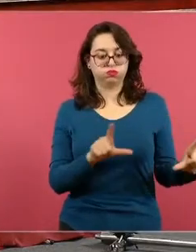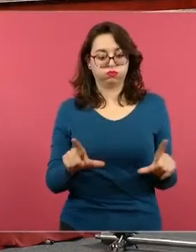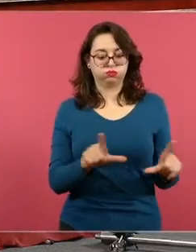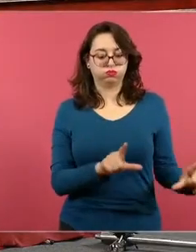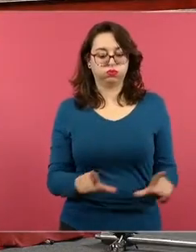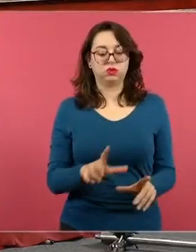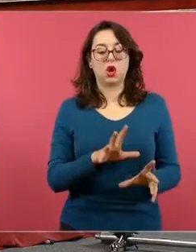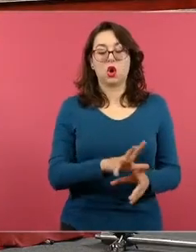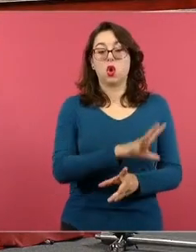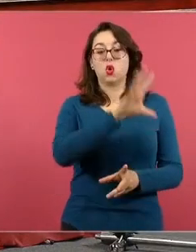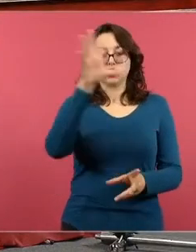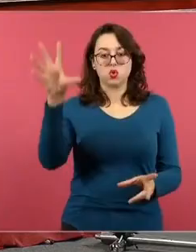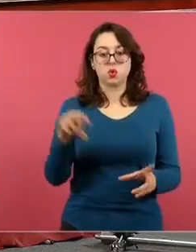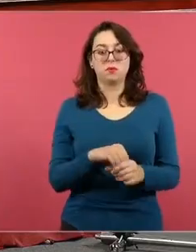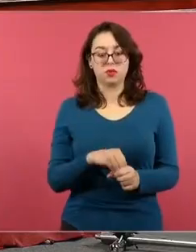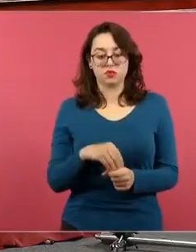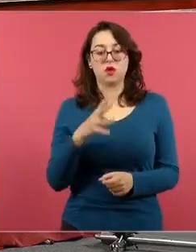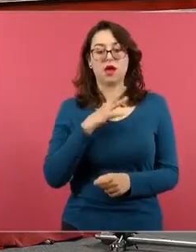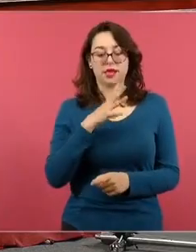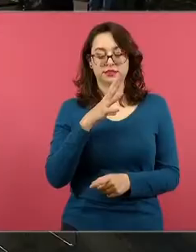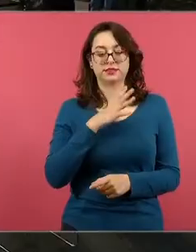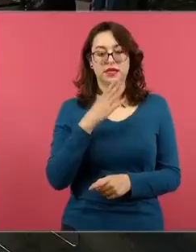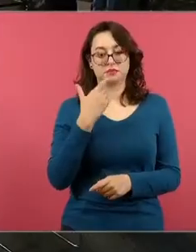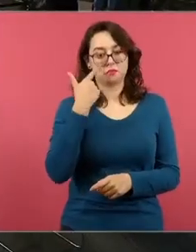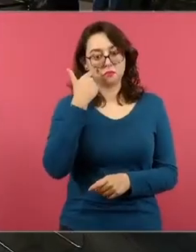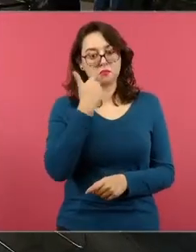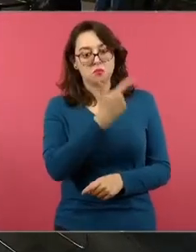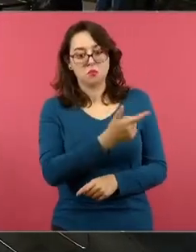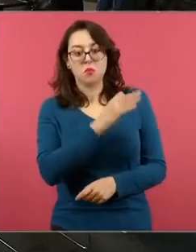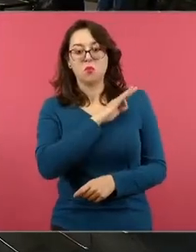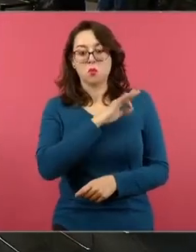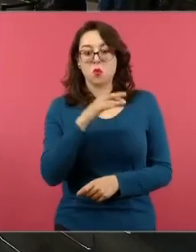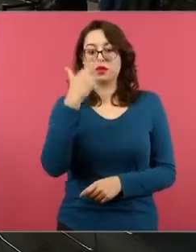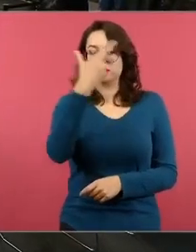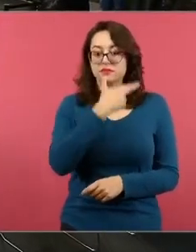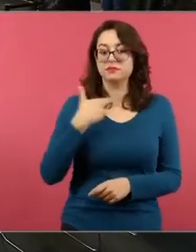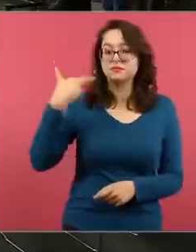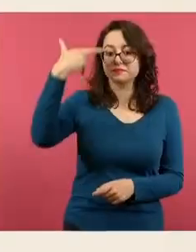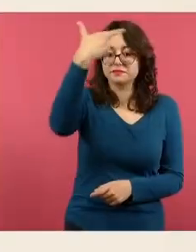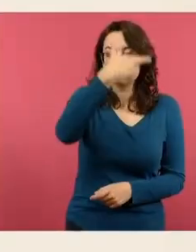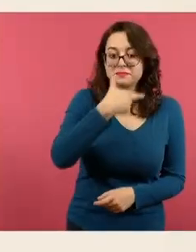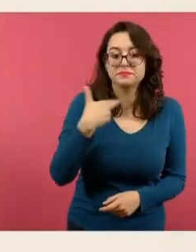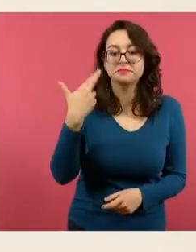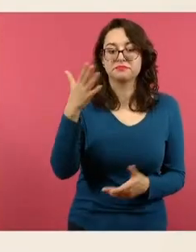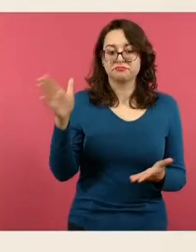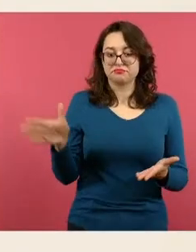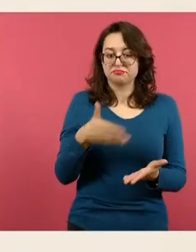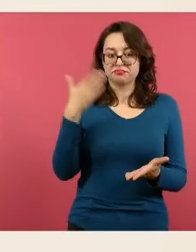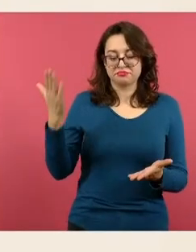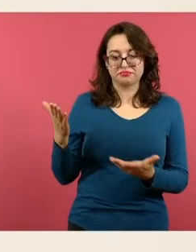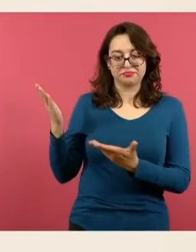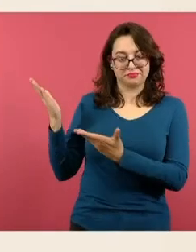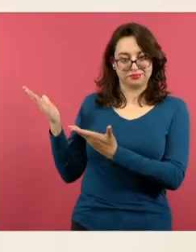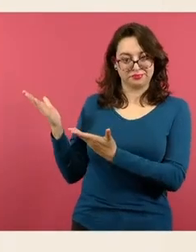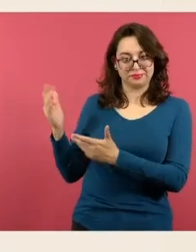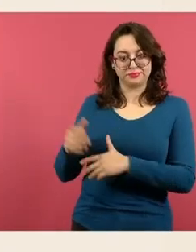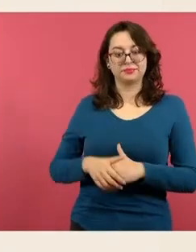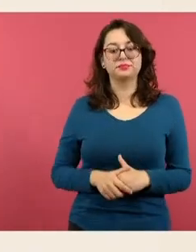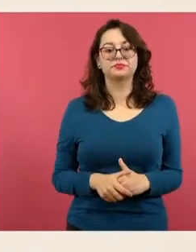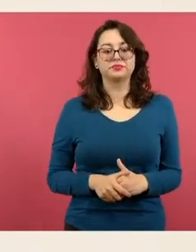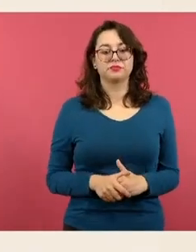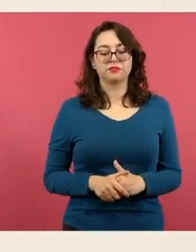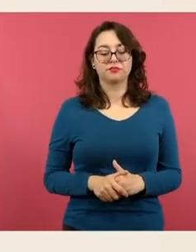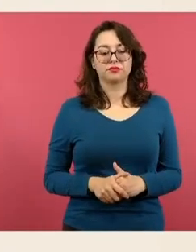de esta propuesta pedagógica ahí los pueden revisar los pueden ver los pueden ojar es importante que